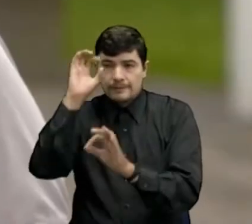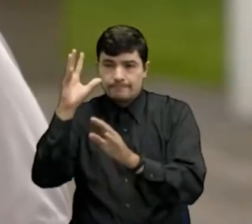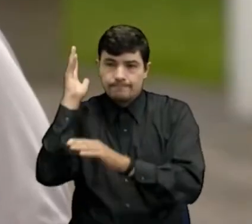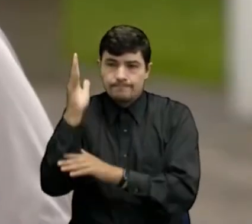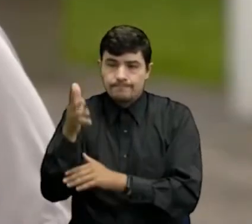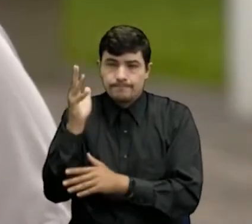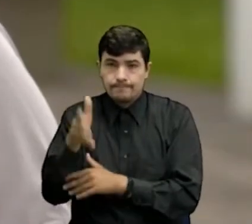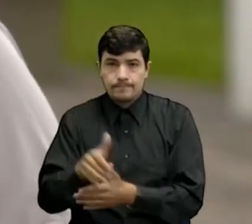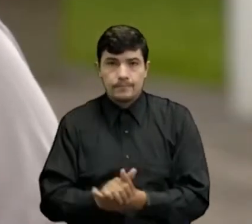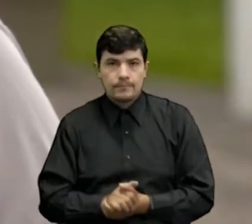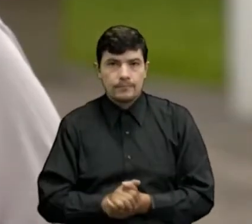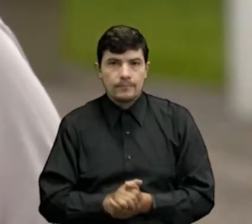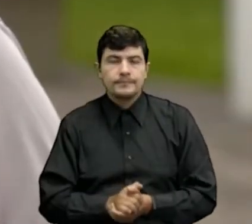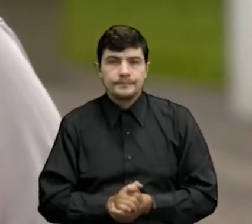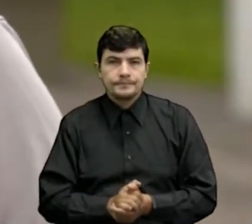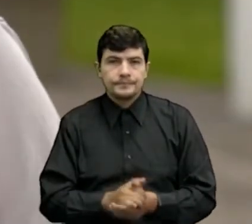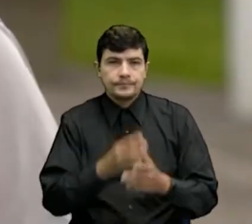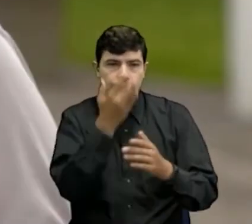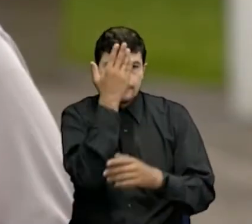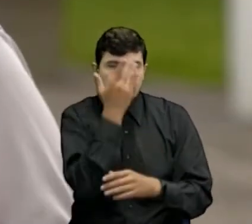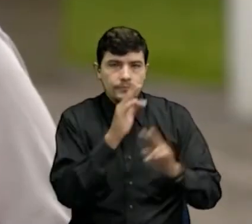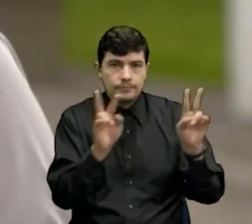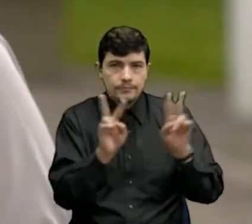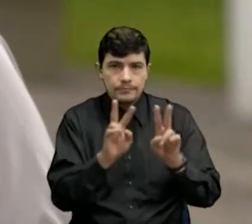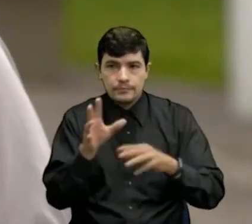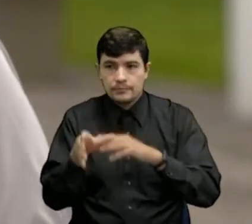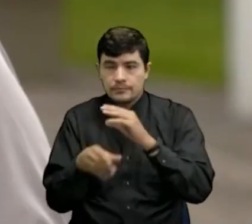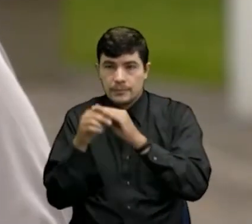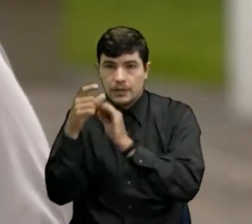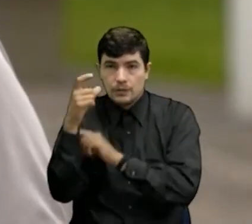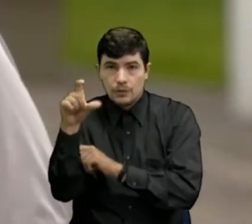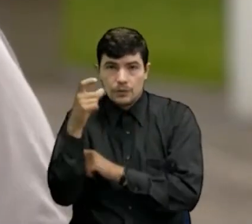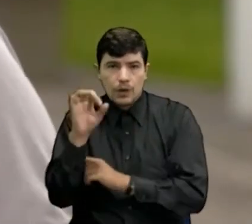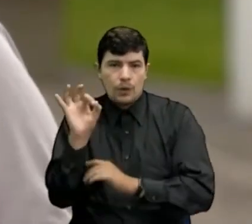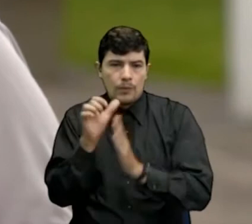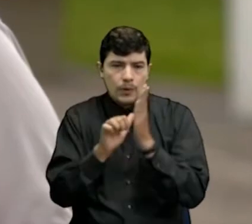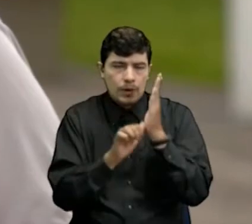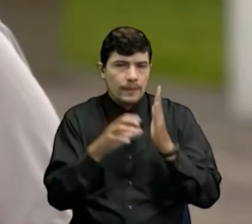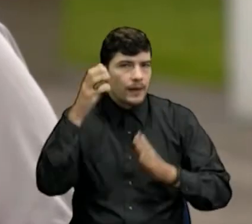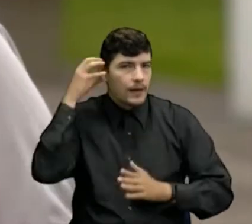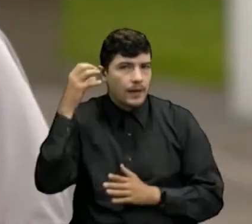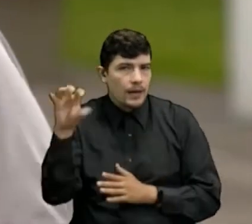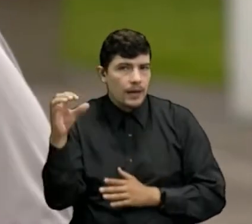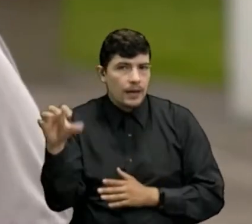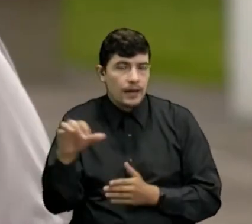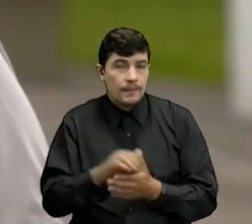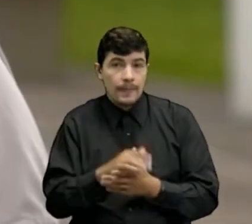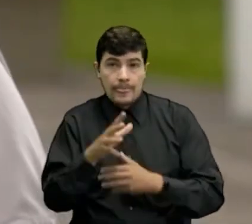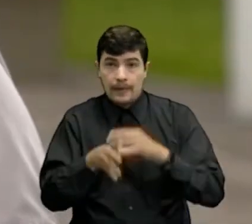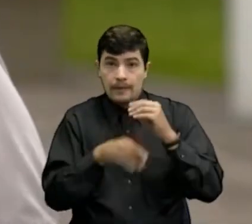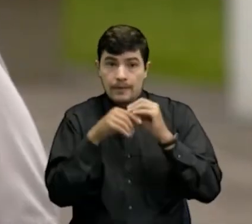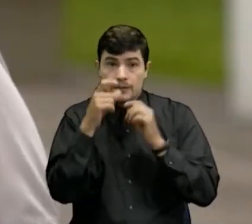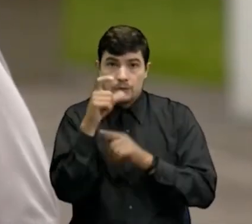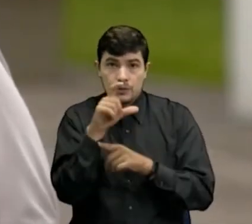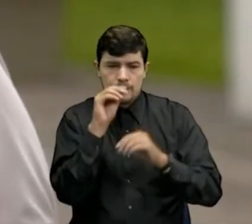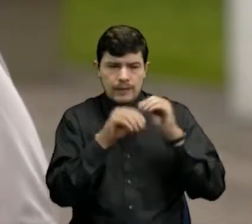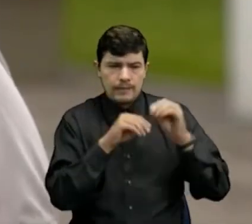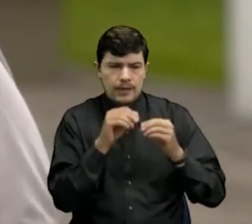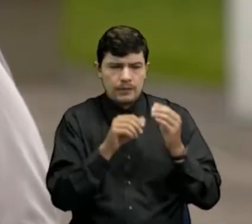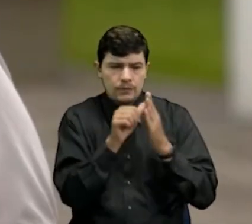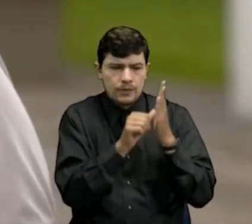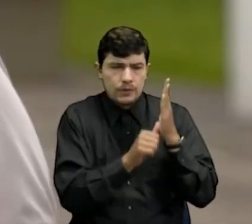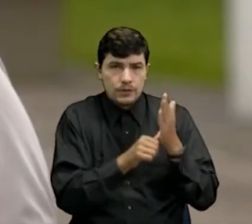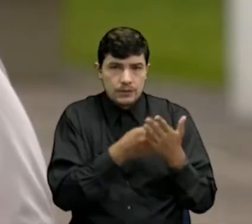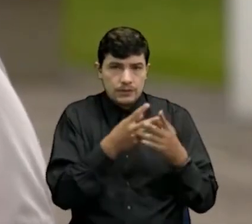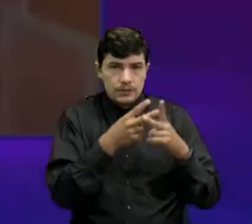Live, los programas radiales y Cúcuta específicamente va a ser un taller dirigido a adolescentes que tiene que ver con